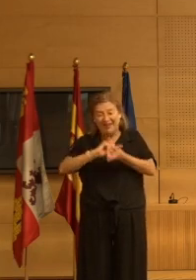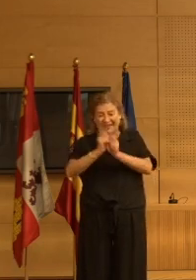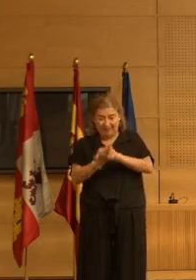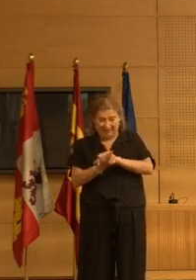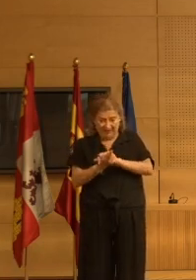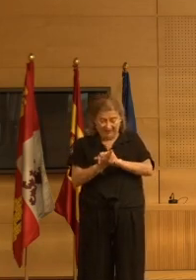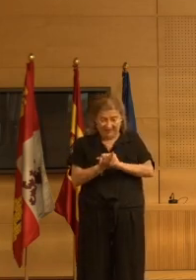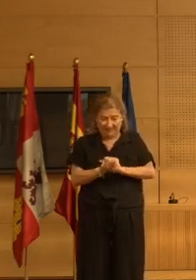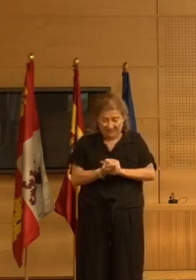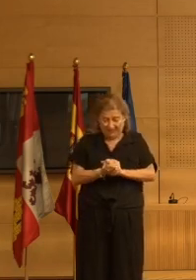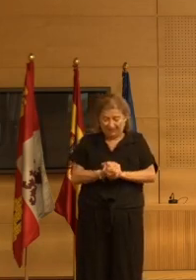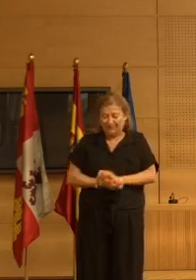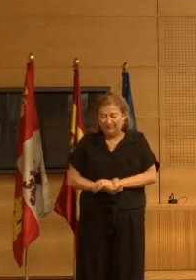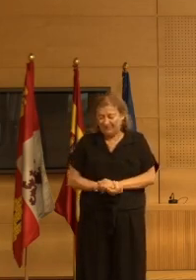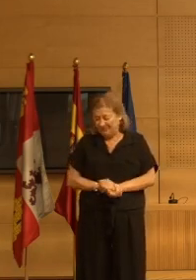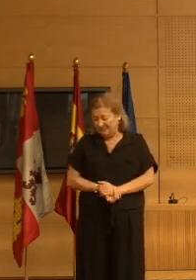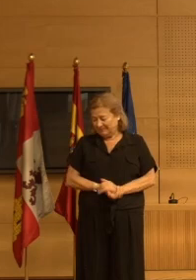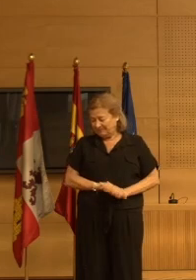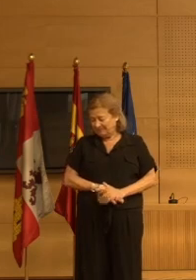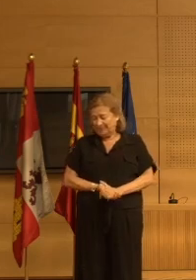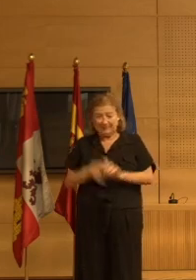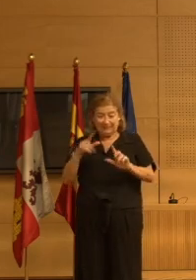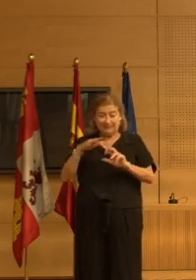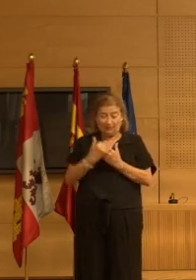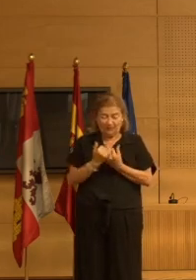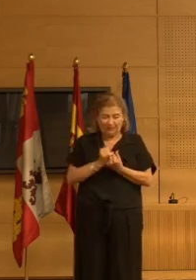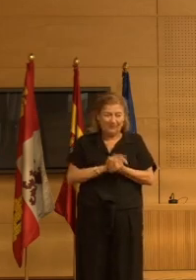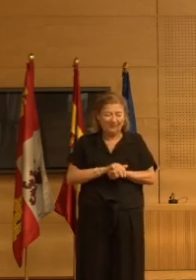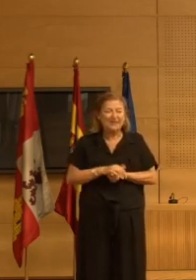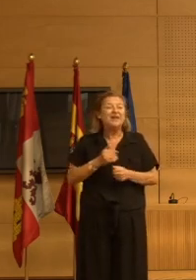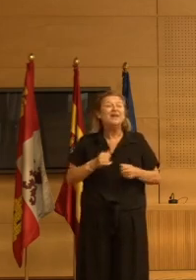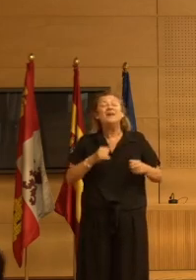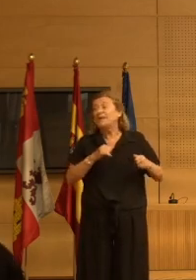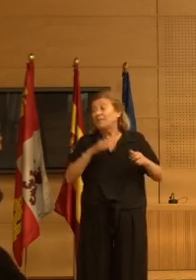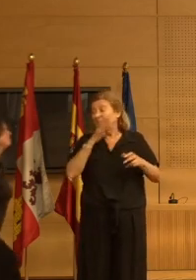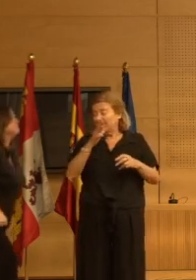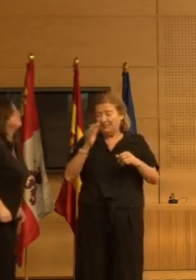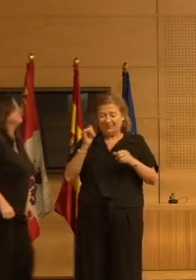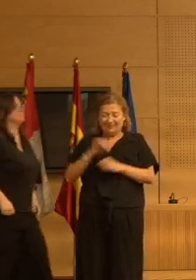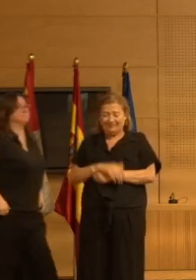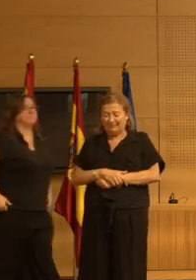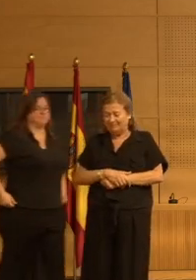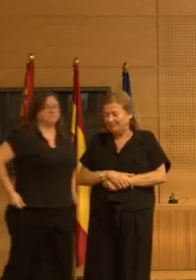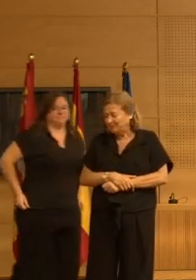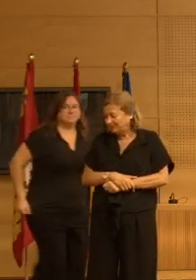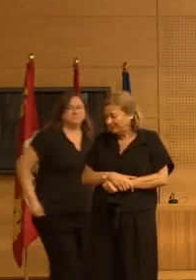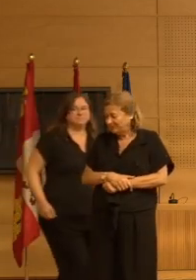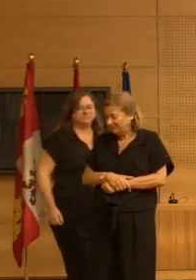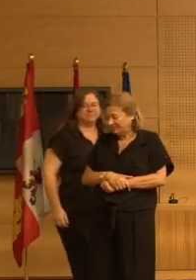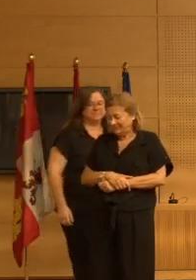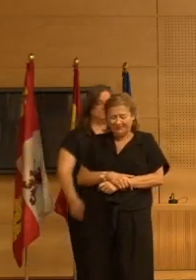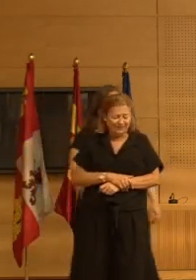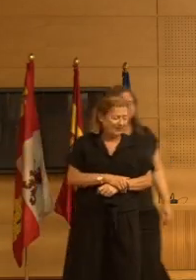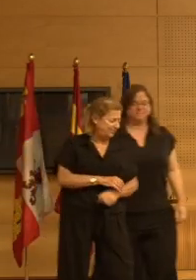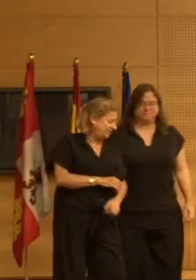esa esa situación a veces tenemos que aceptar las cosas que no podemos hacer son excepciones no